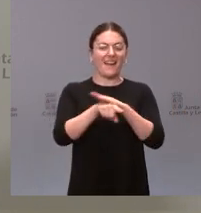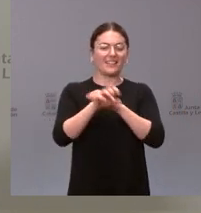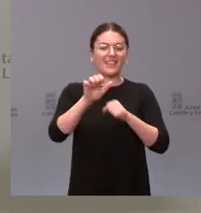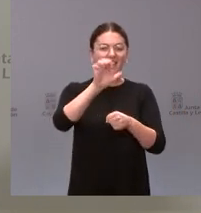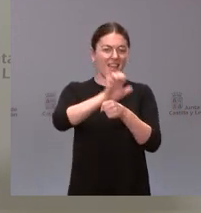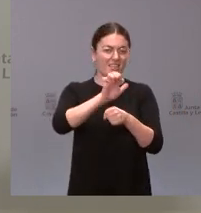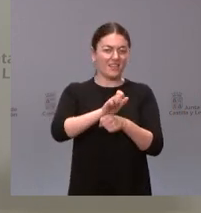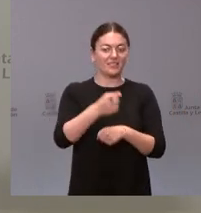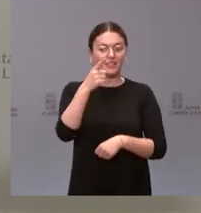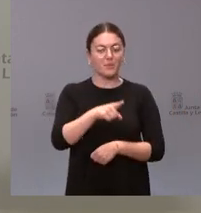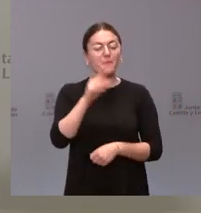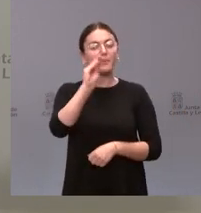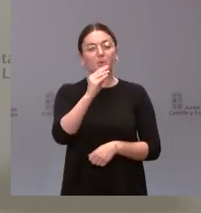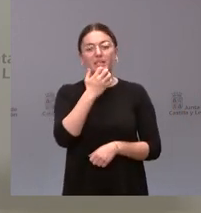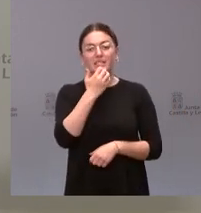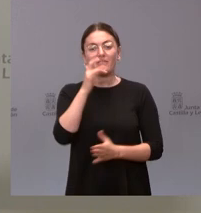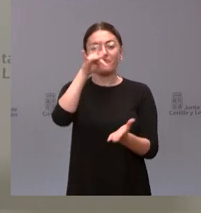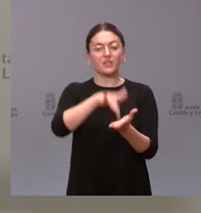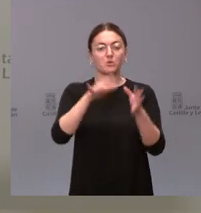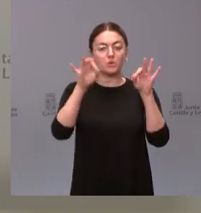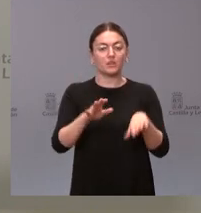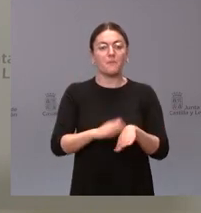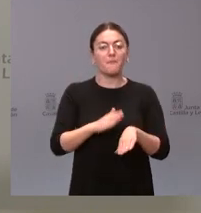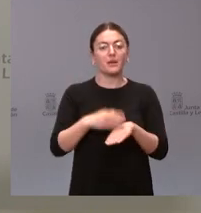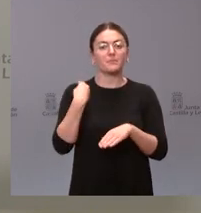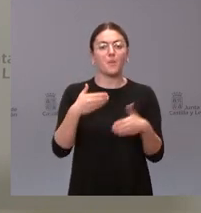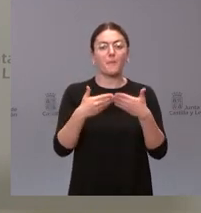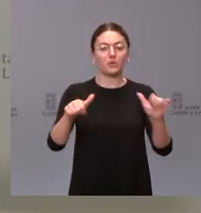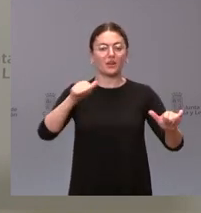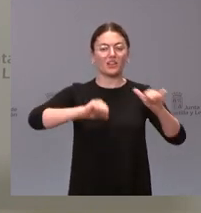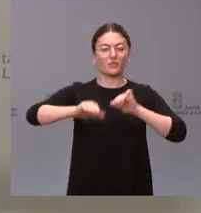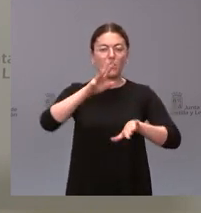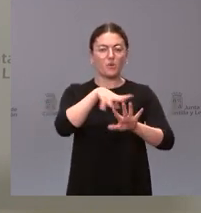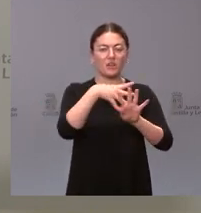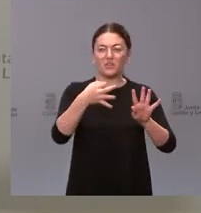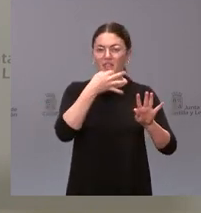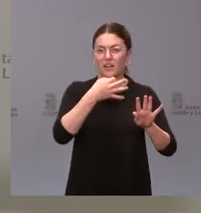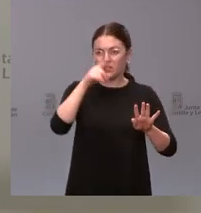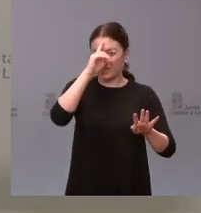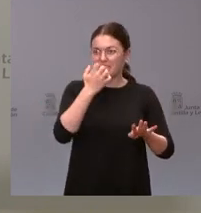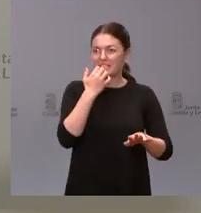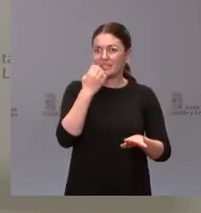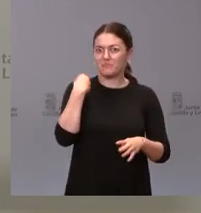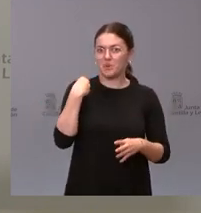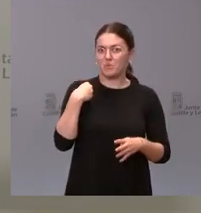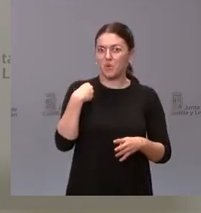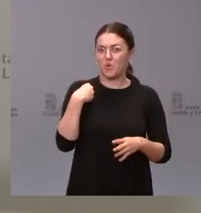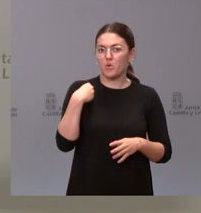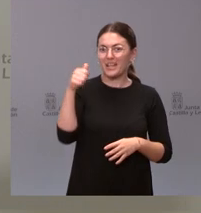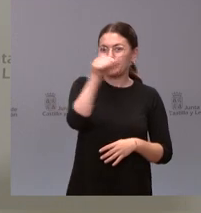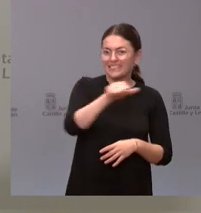concretar si hay fecha concreta para la apertura de los quirófanos por la tarde si va a ser a lo largo de la semana próxima